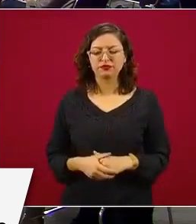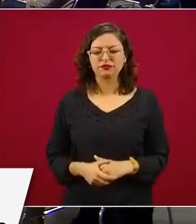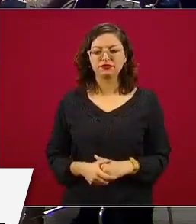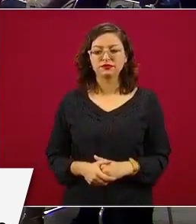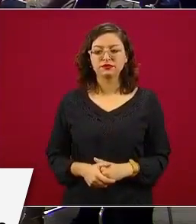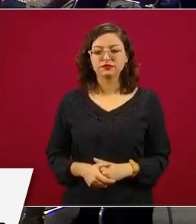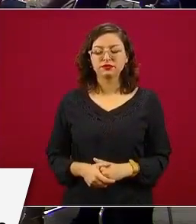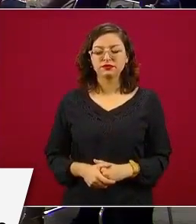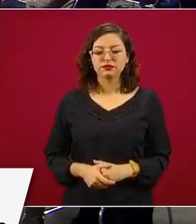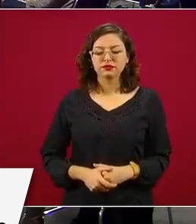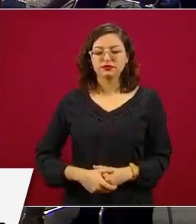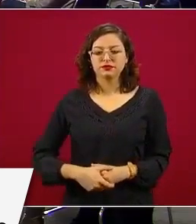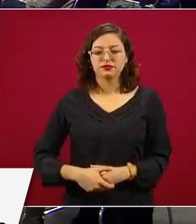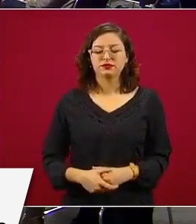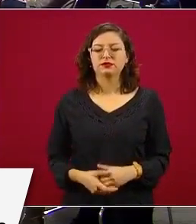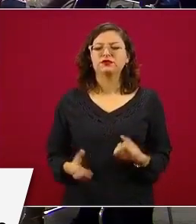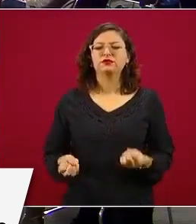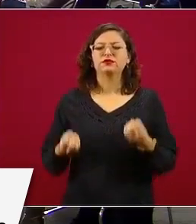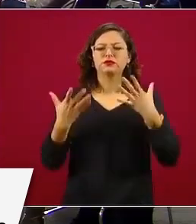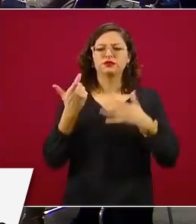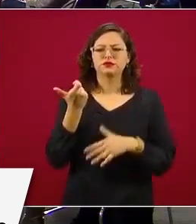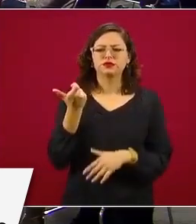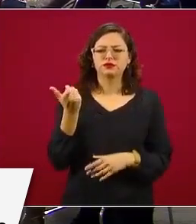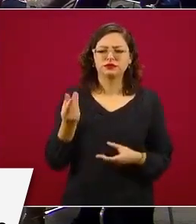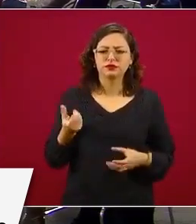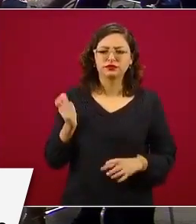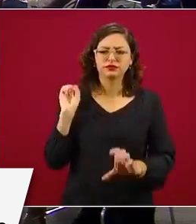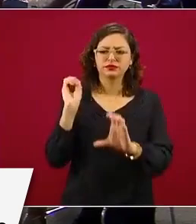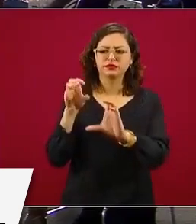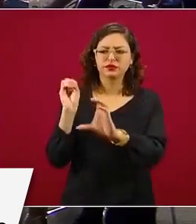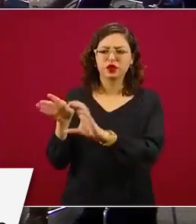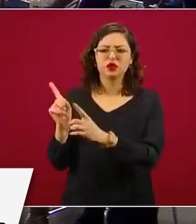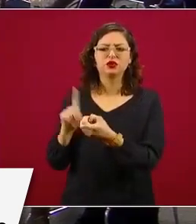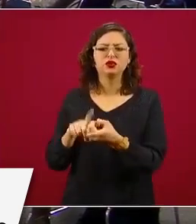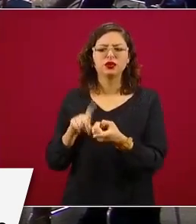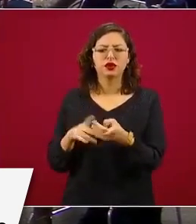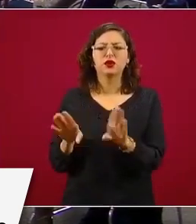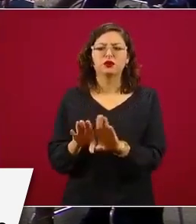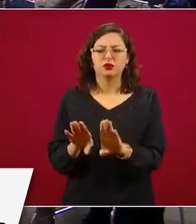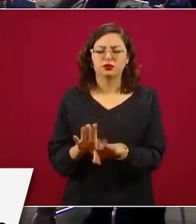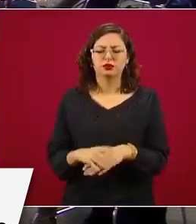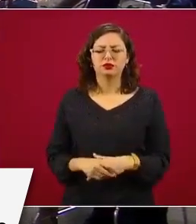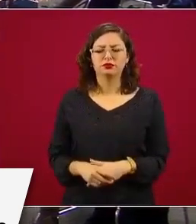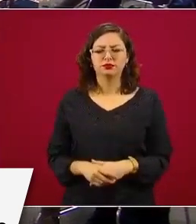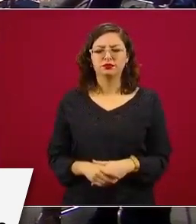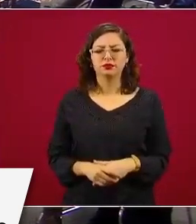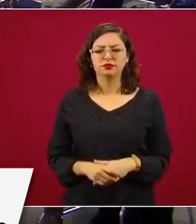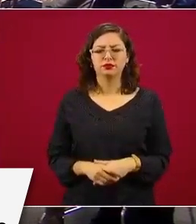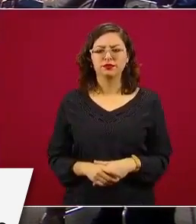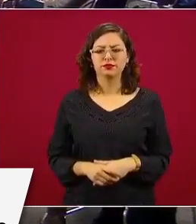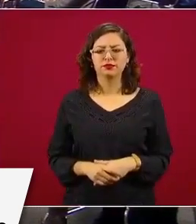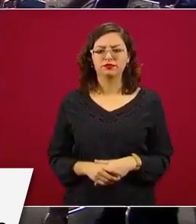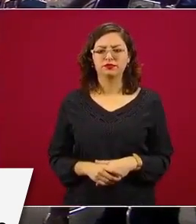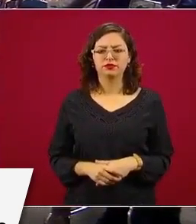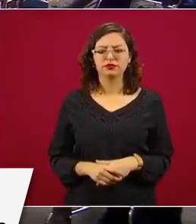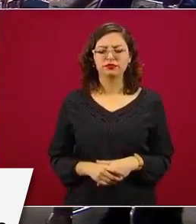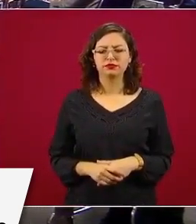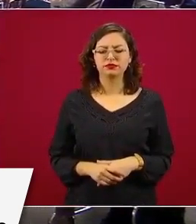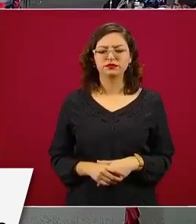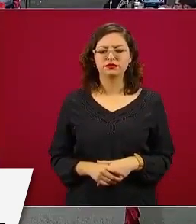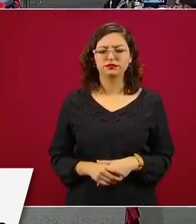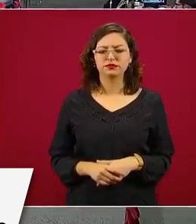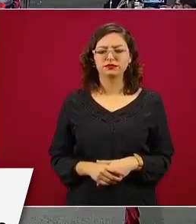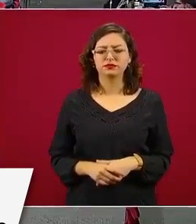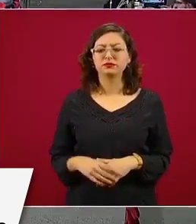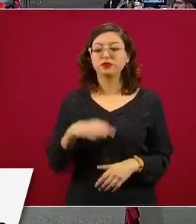¿cuánto se entrega, en dónde? Y dónde. Exacto, por favor. Con permiso. Si me